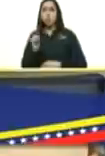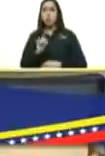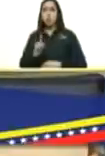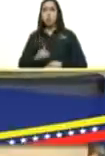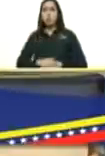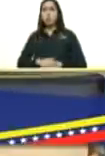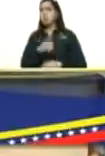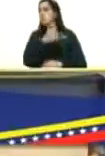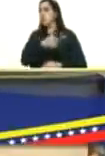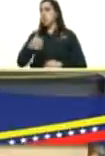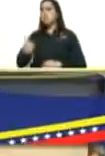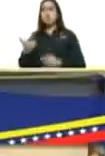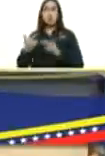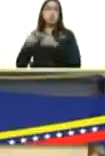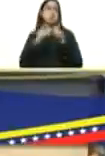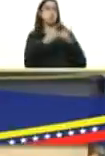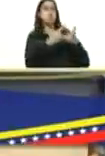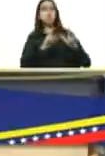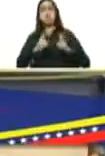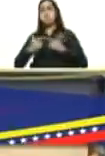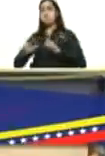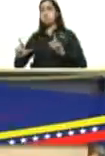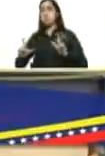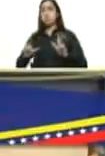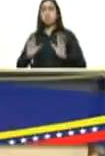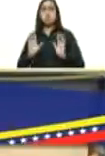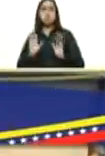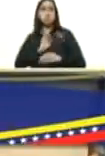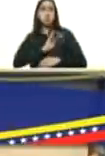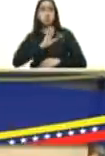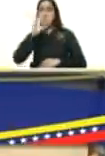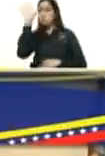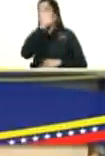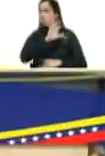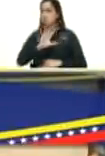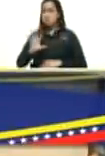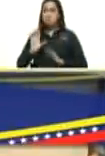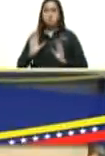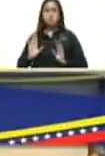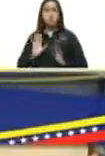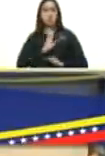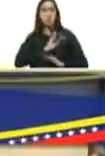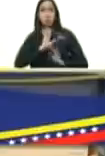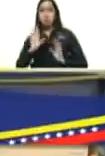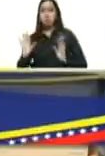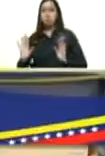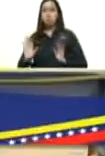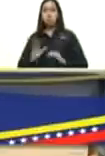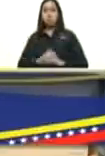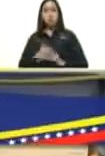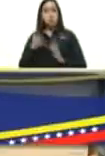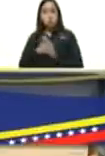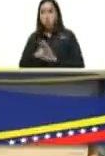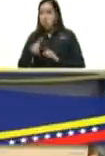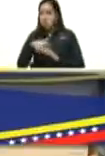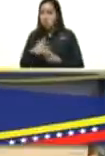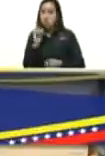cada quien le toca hacer lo que le toca hacer en su país de acuerdo a sus circunstancias